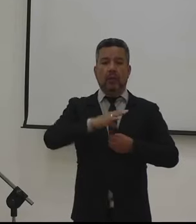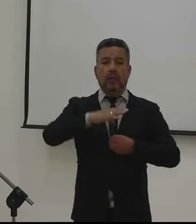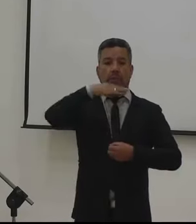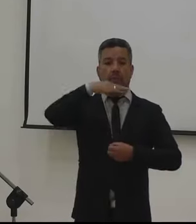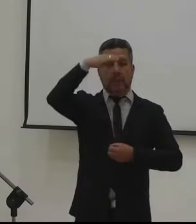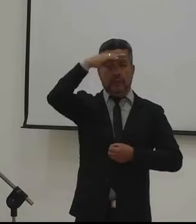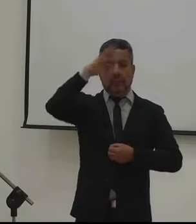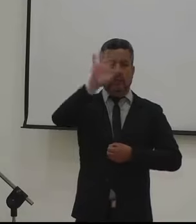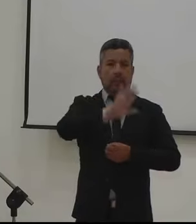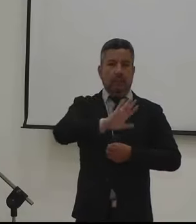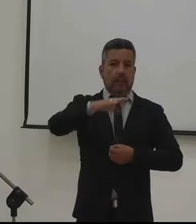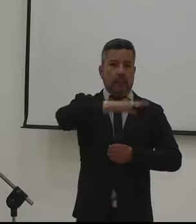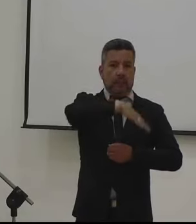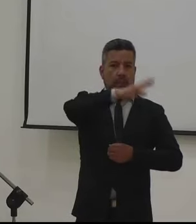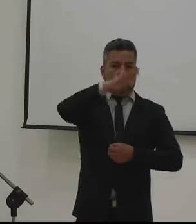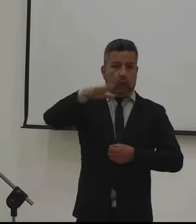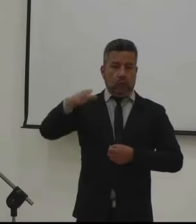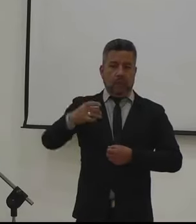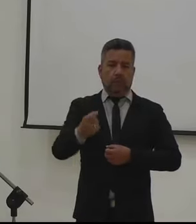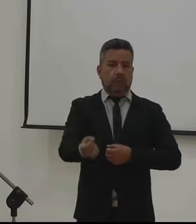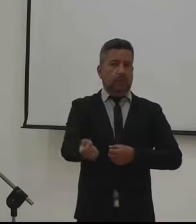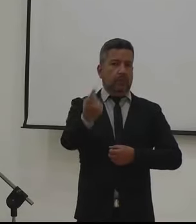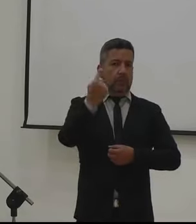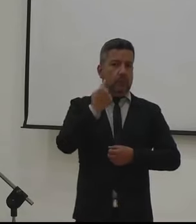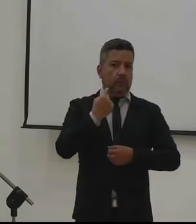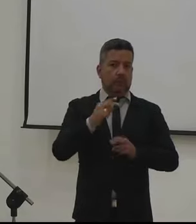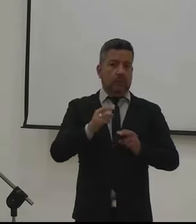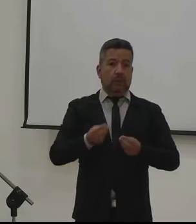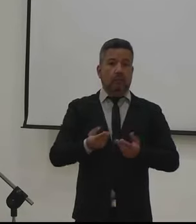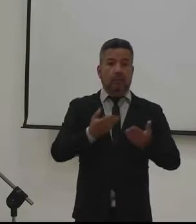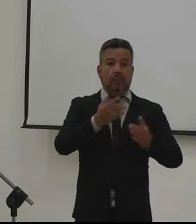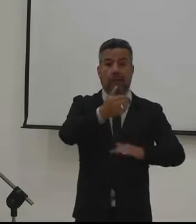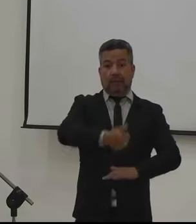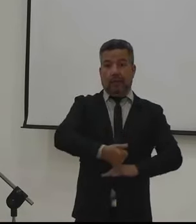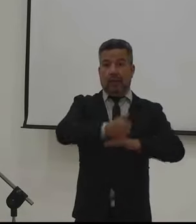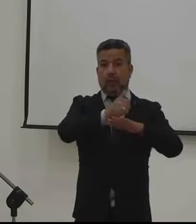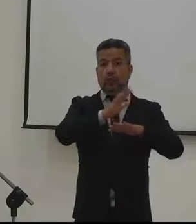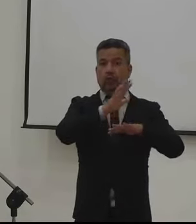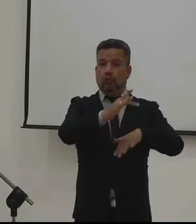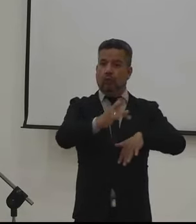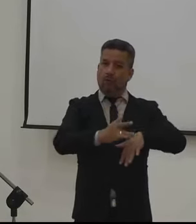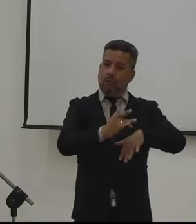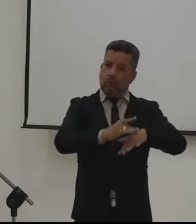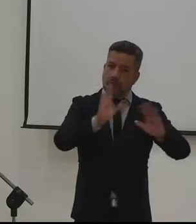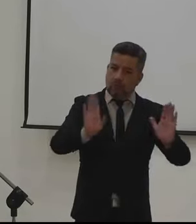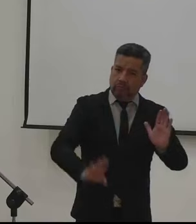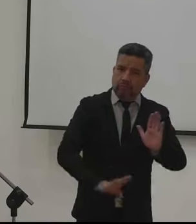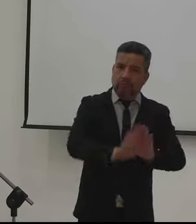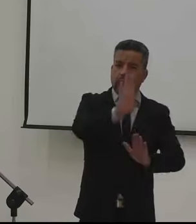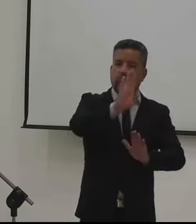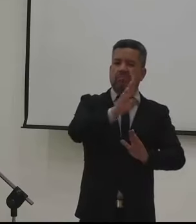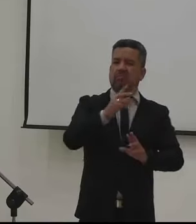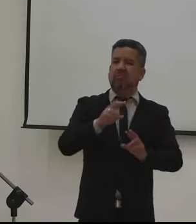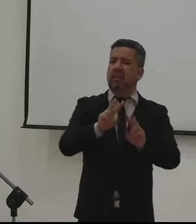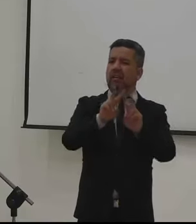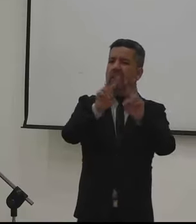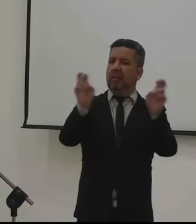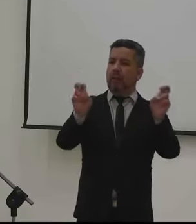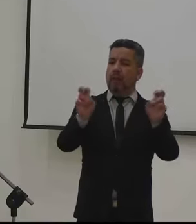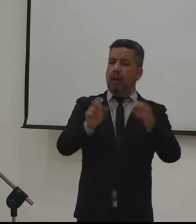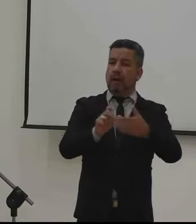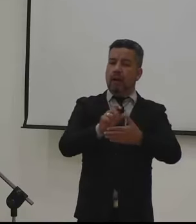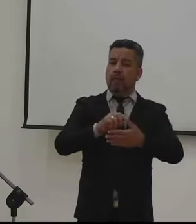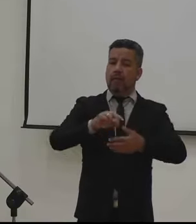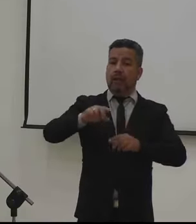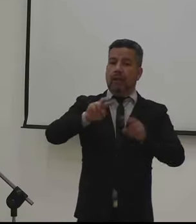ciudad de Medellín en el departamento de Antioquia. Esta pregunta está formulada para la Dirección de Fomento y Desarrollo. Ella se